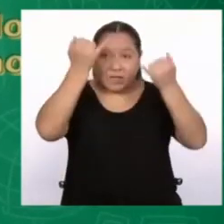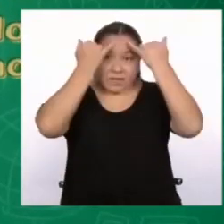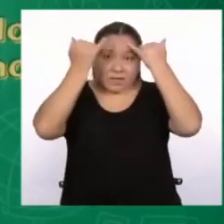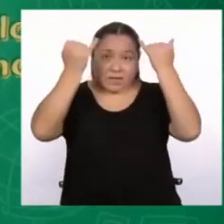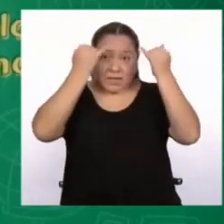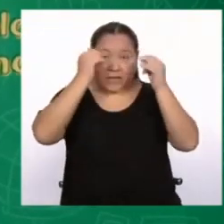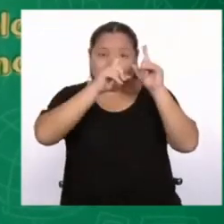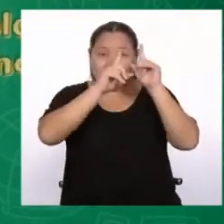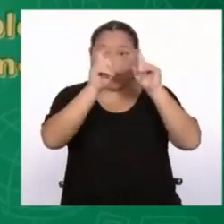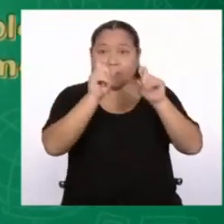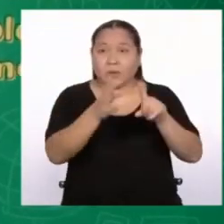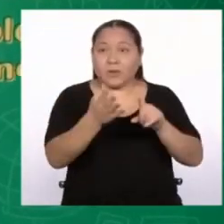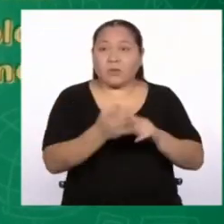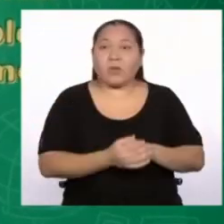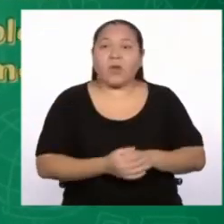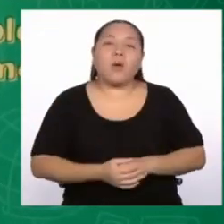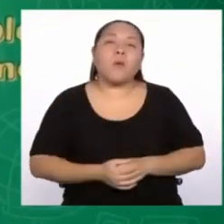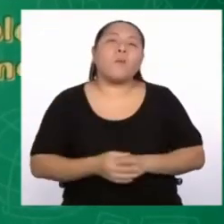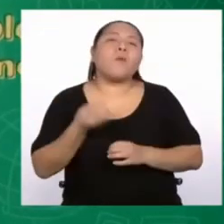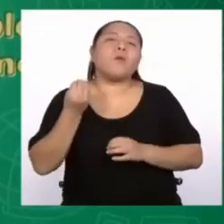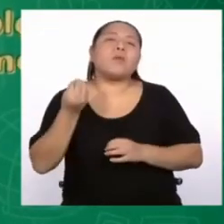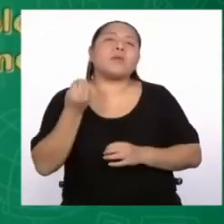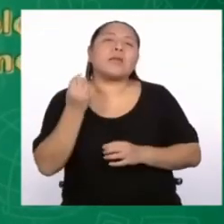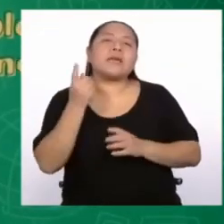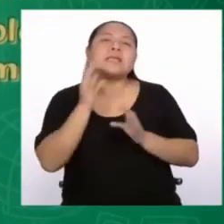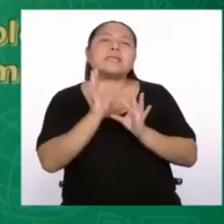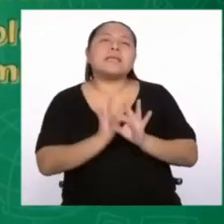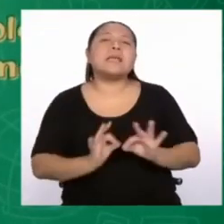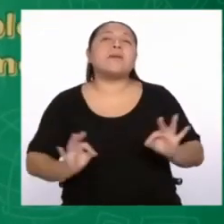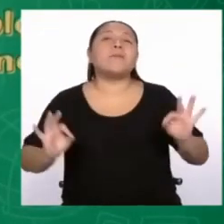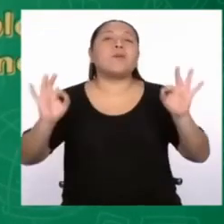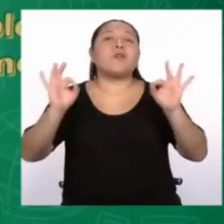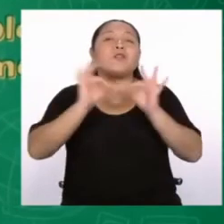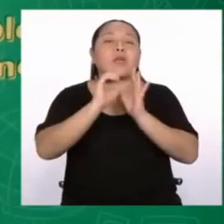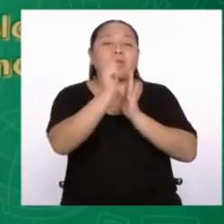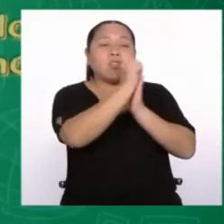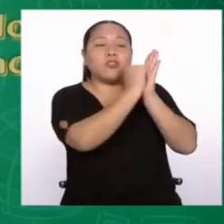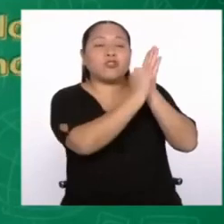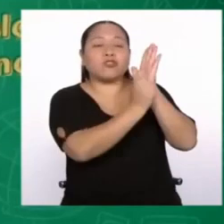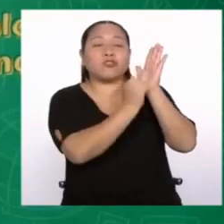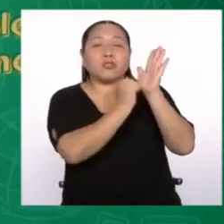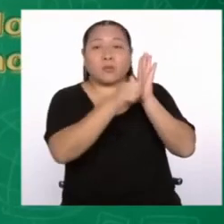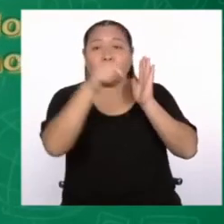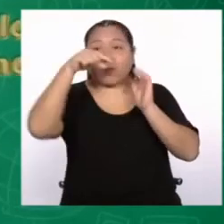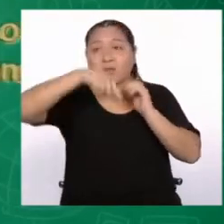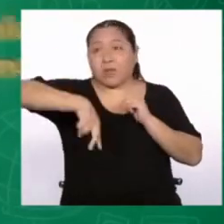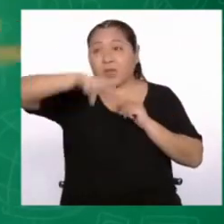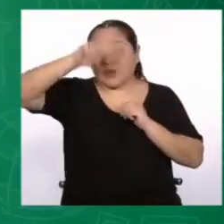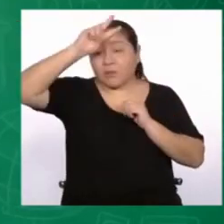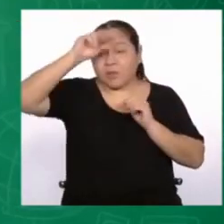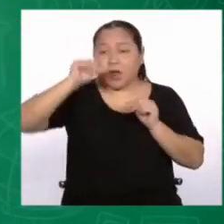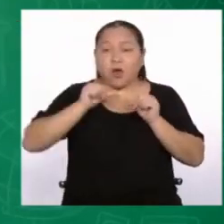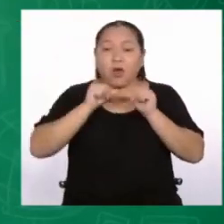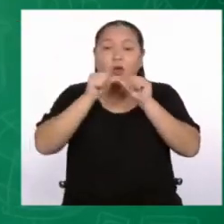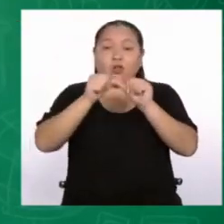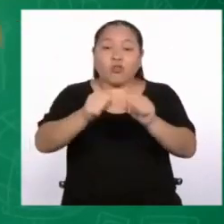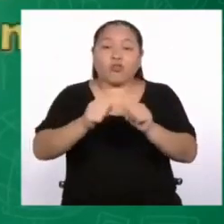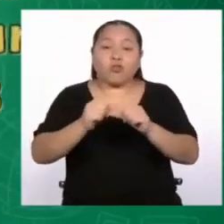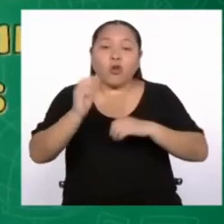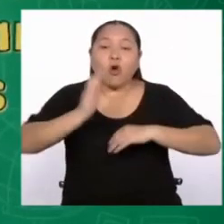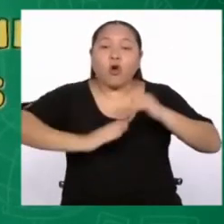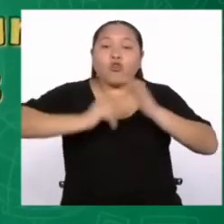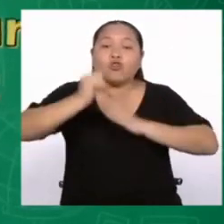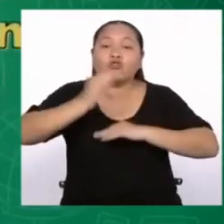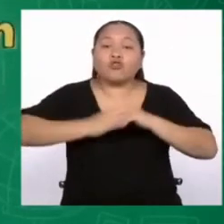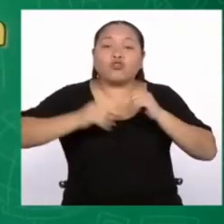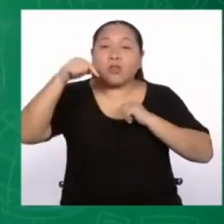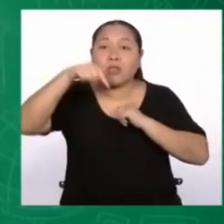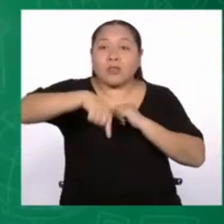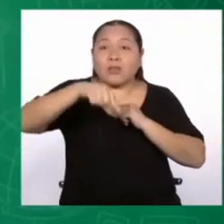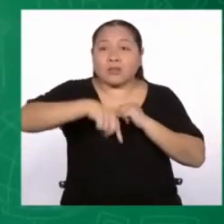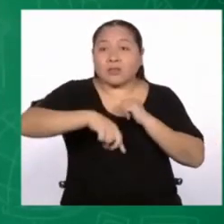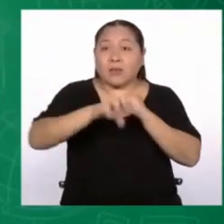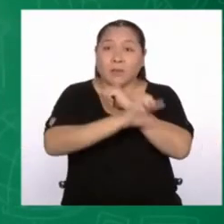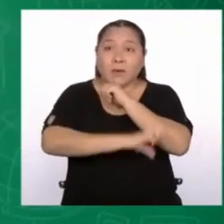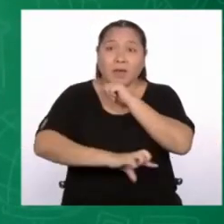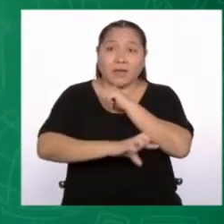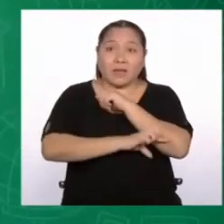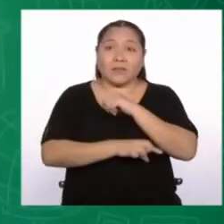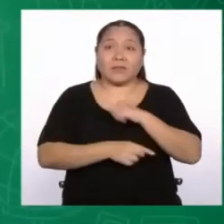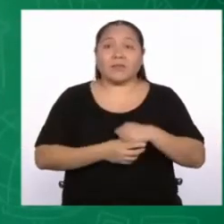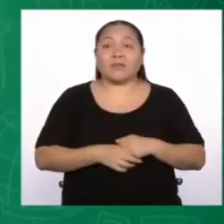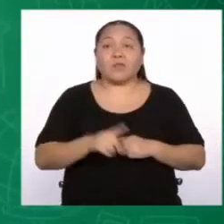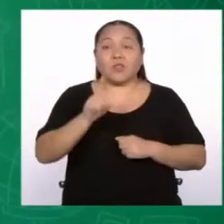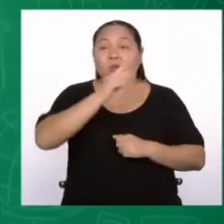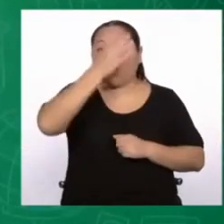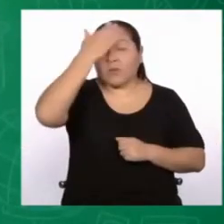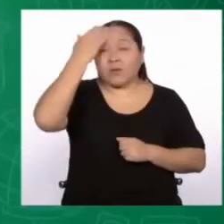pregunta. ¿Cuán importantes han sido los símbolos patrios para seguir construyéndonos como país? No olvides